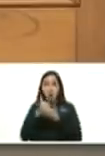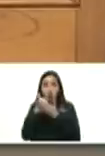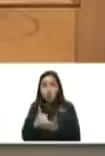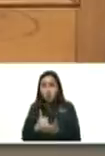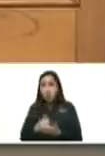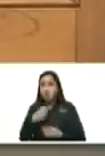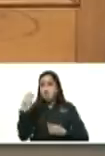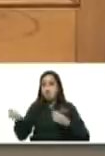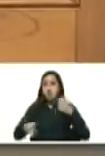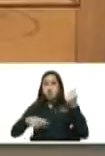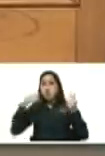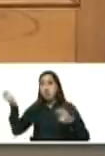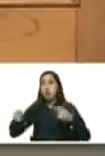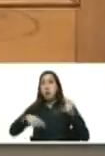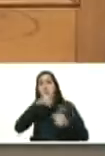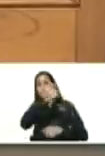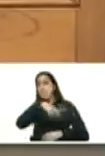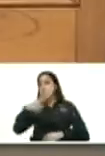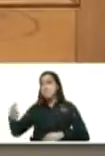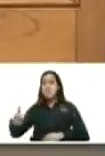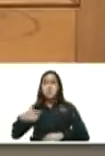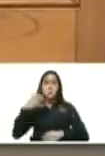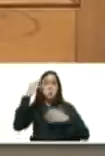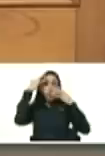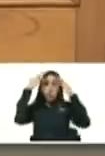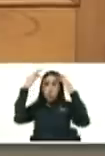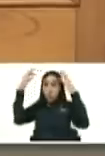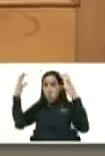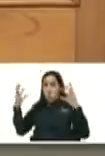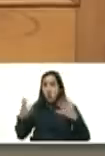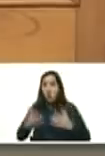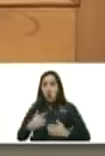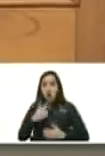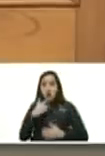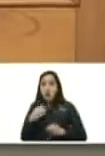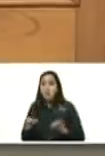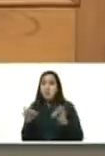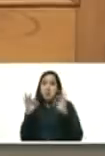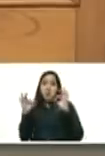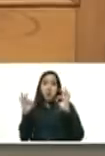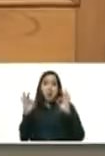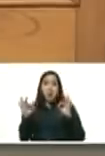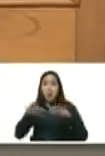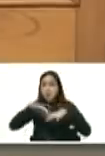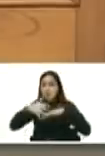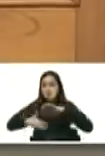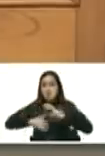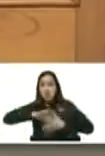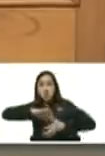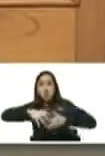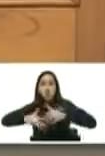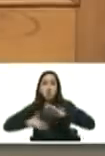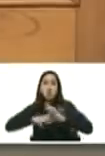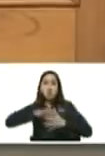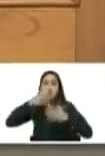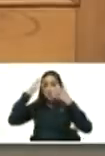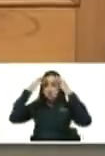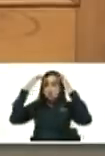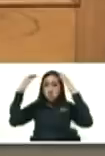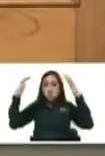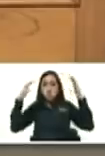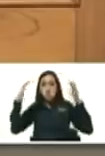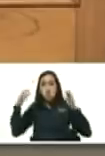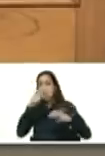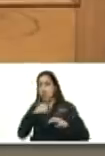gente que interprete los sueños hay gente especialista en interpretar los sueños y